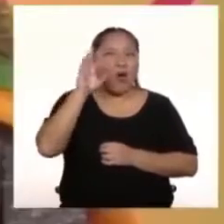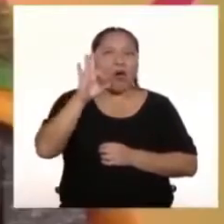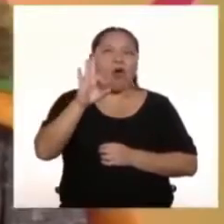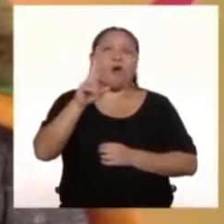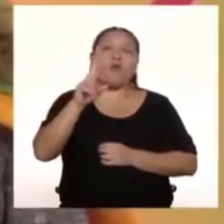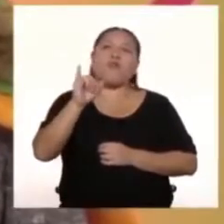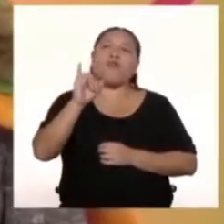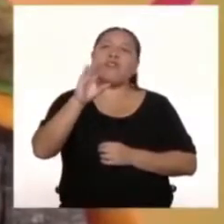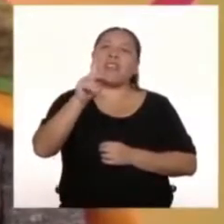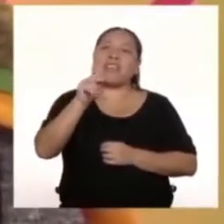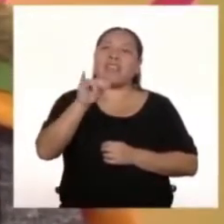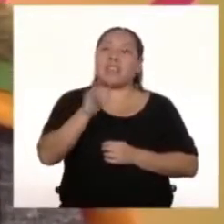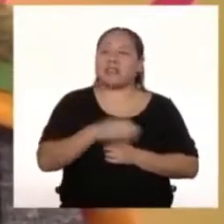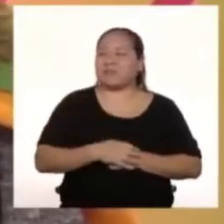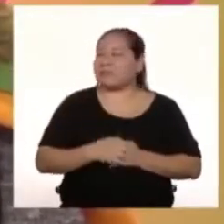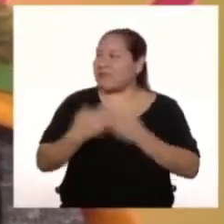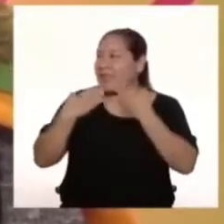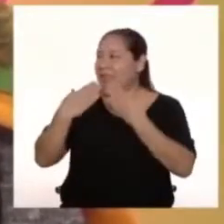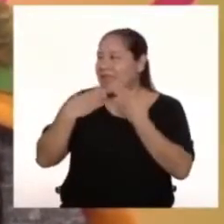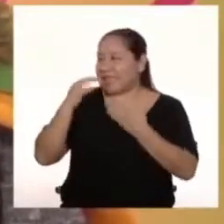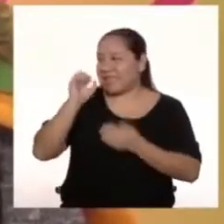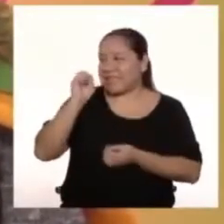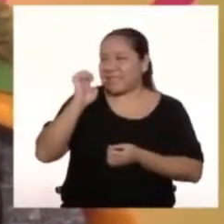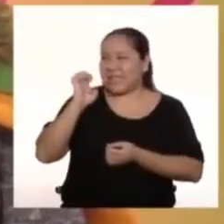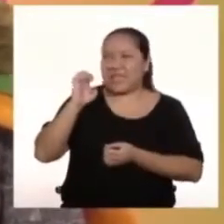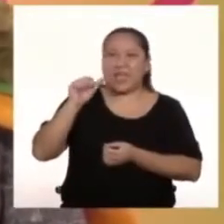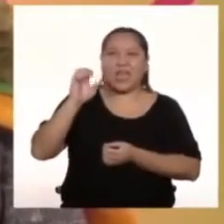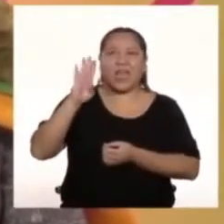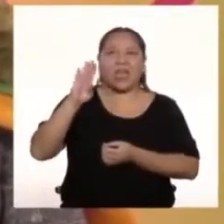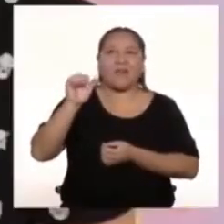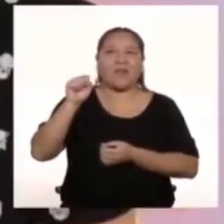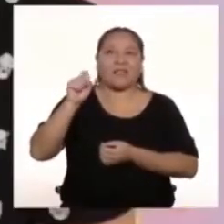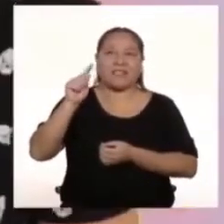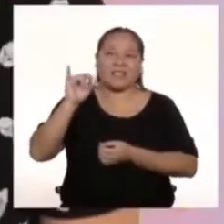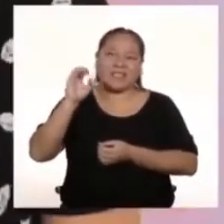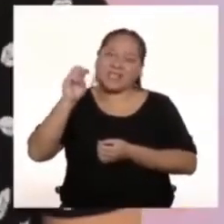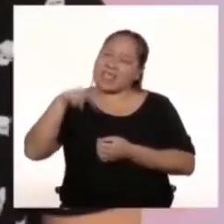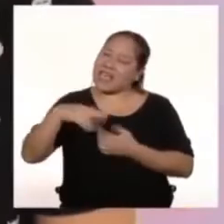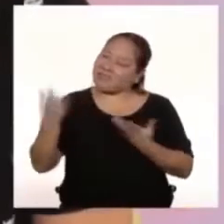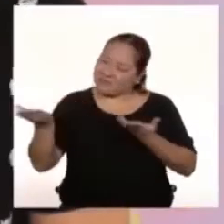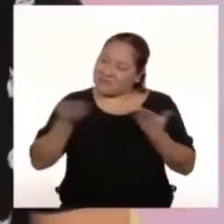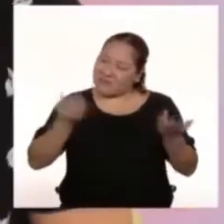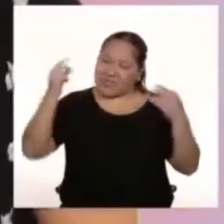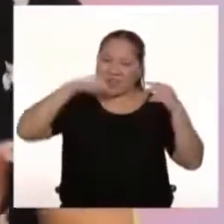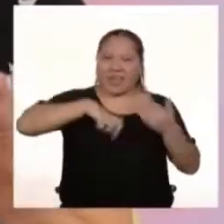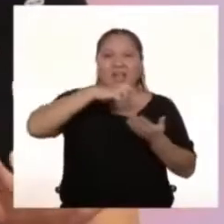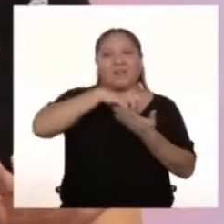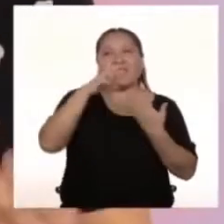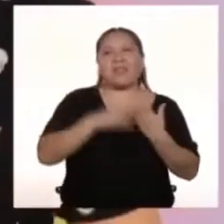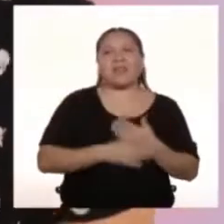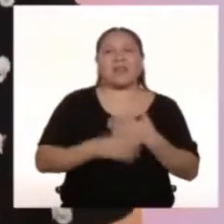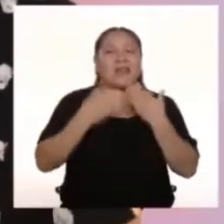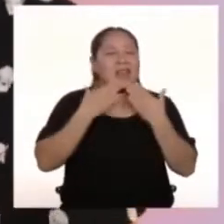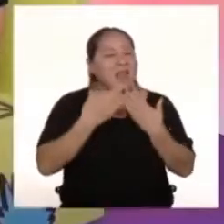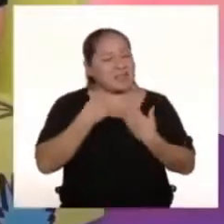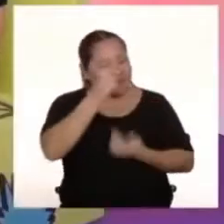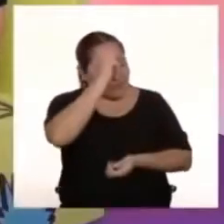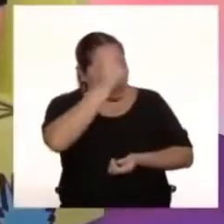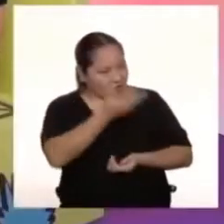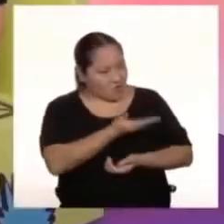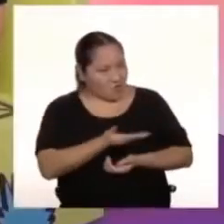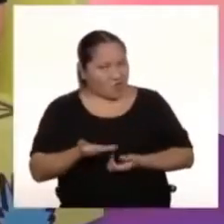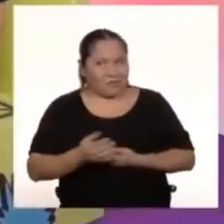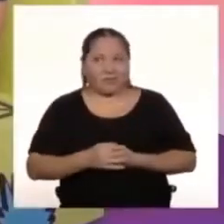Bueno Muchas gracias Sebastián Por estar hoy Imperdibles Muchas gracias a ustedes Ha sido un honor En verdad